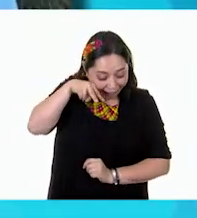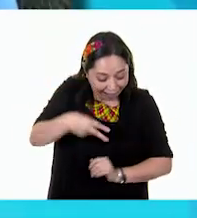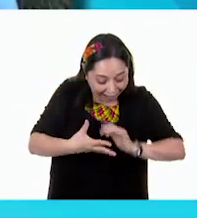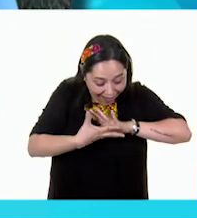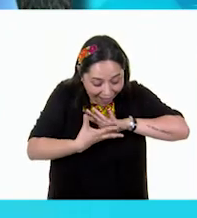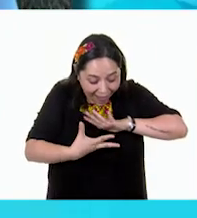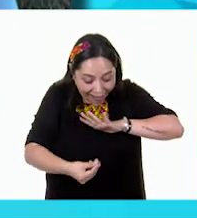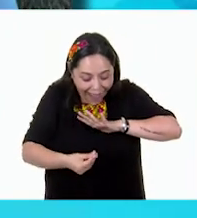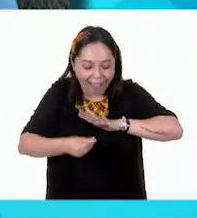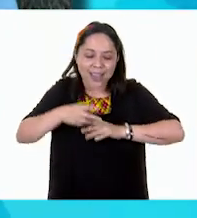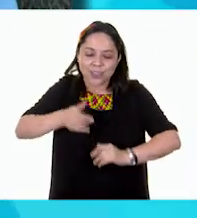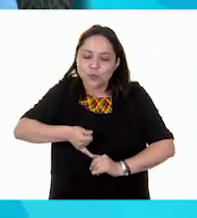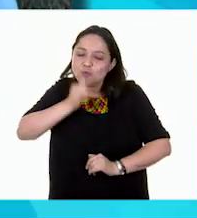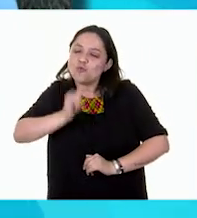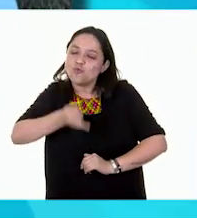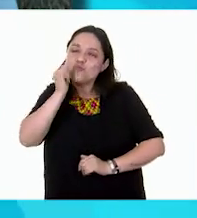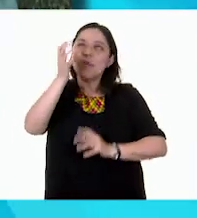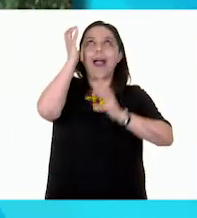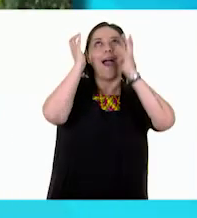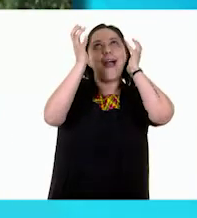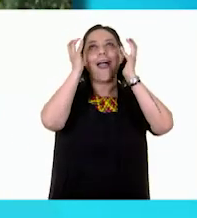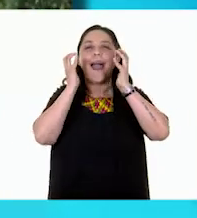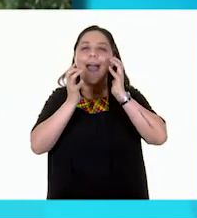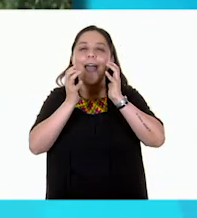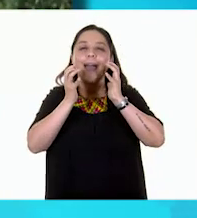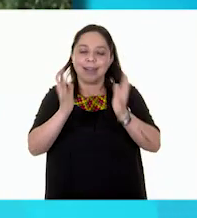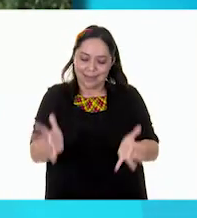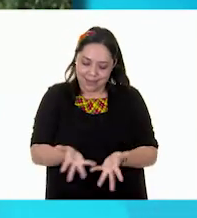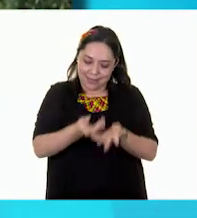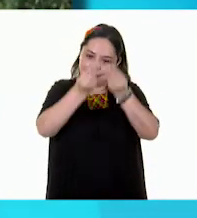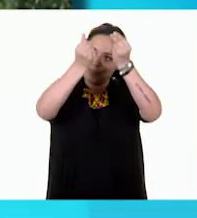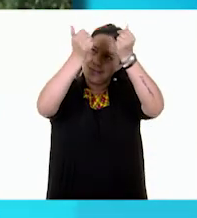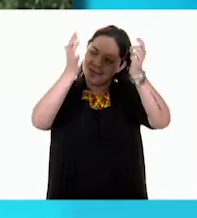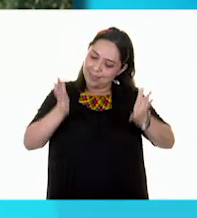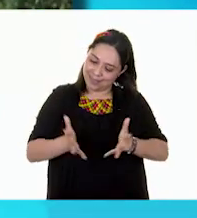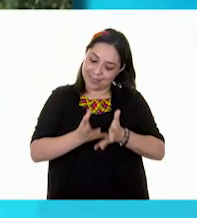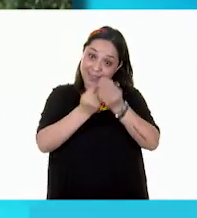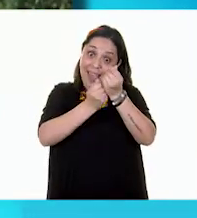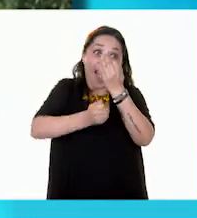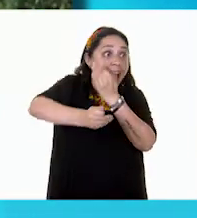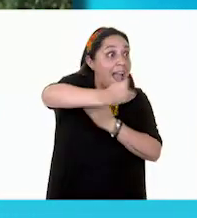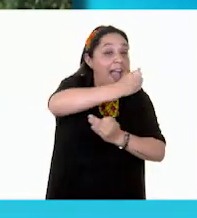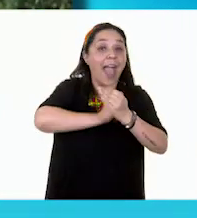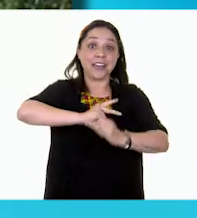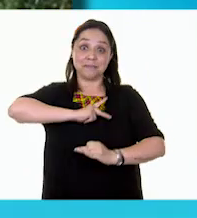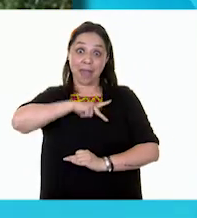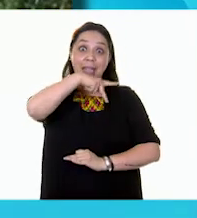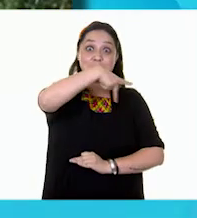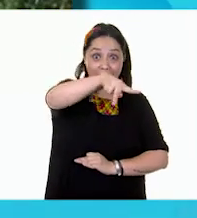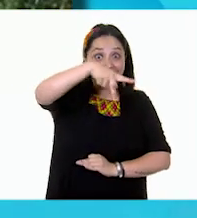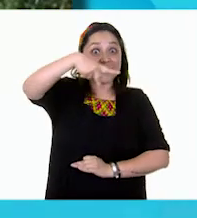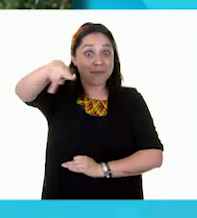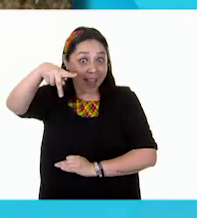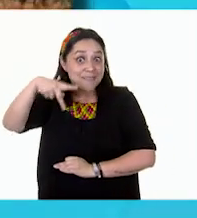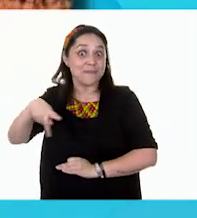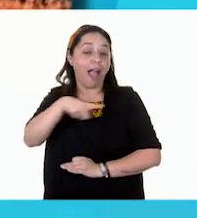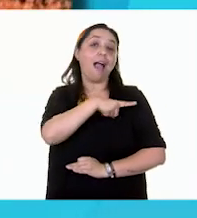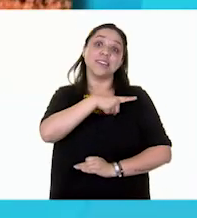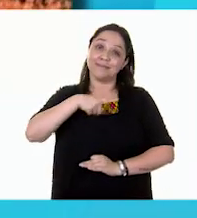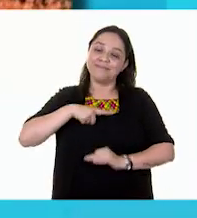y siempre se resbala de tus manos. Todo esto es de todos y tiene que estar sonriente.